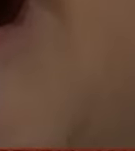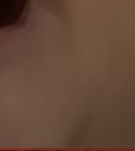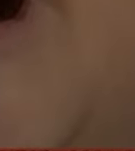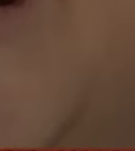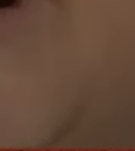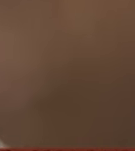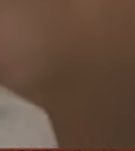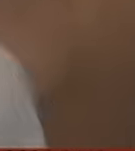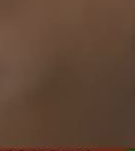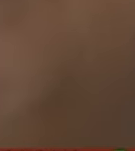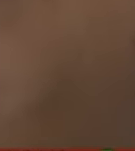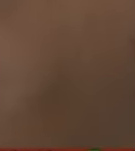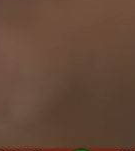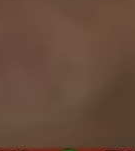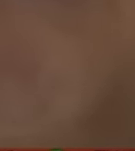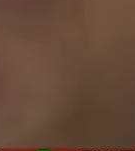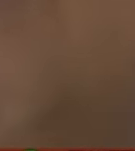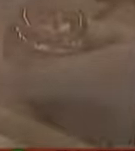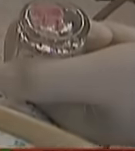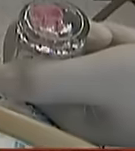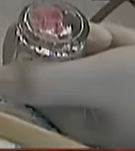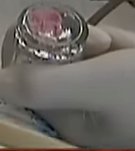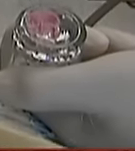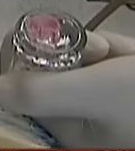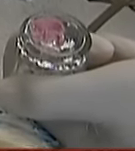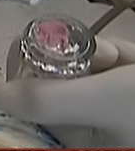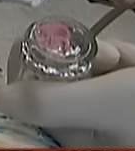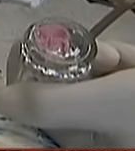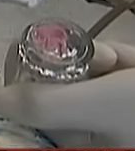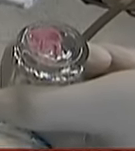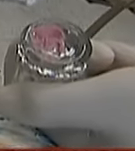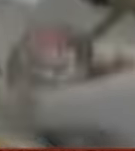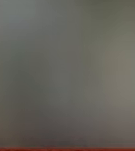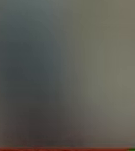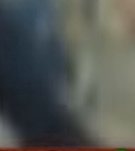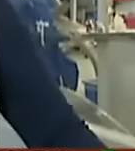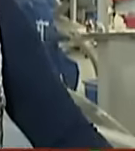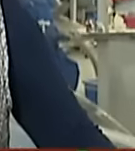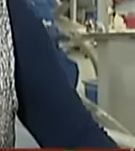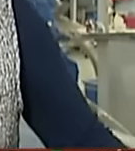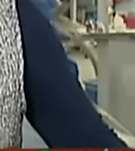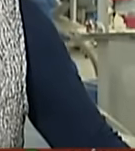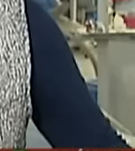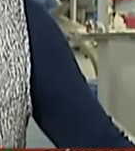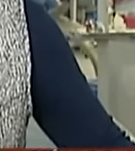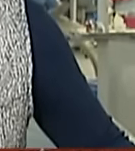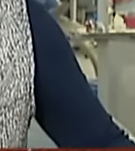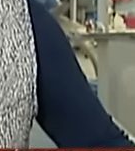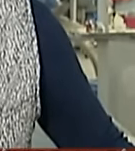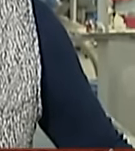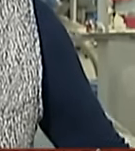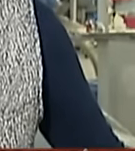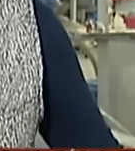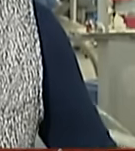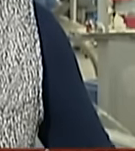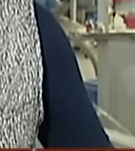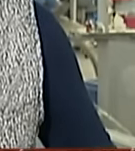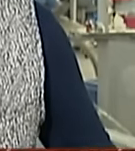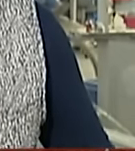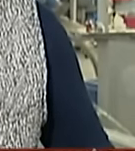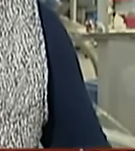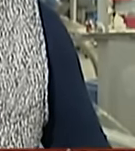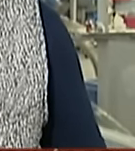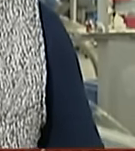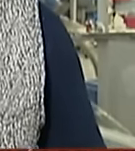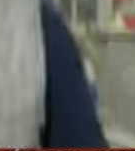a sus dos años Julio César ya tiene caries en seis dientes le están eliminando las caries porque el niño venía